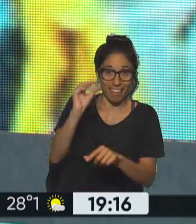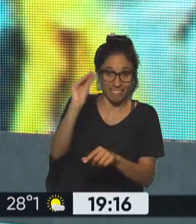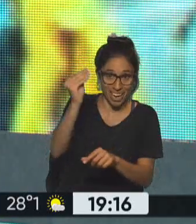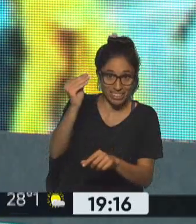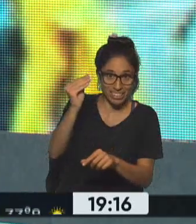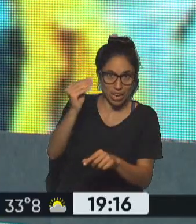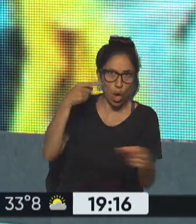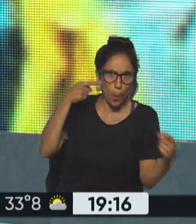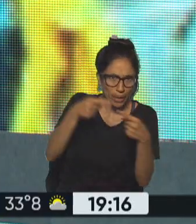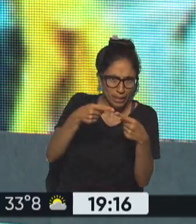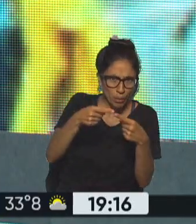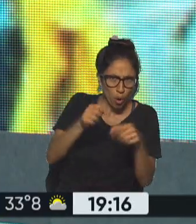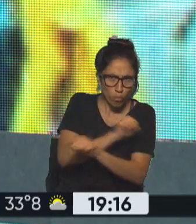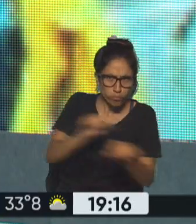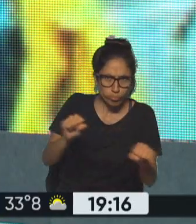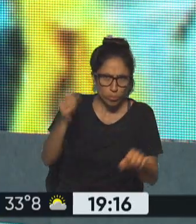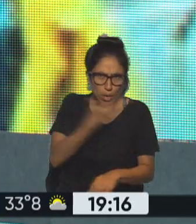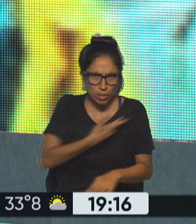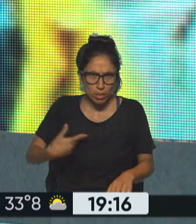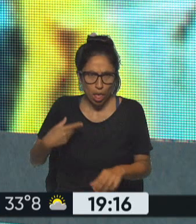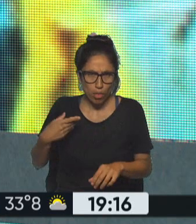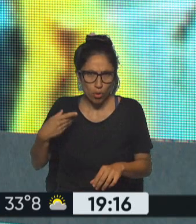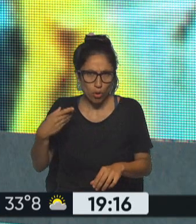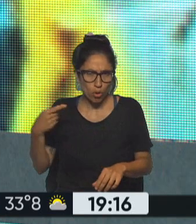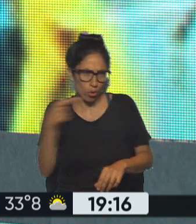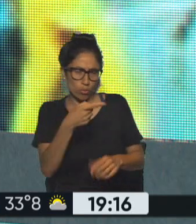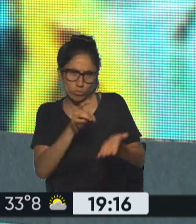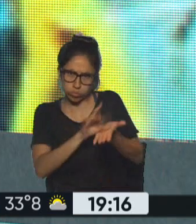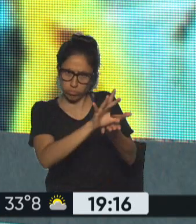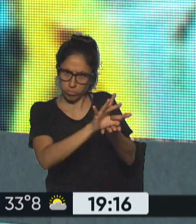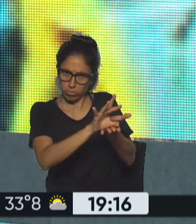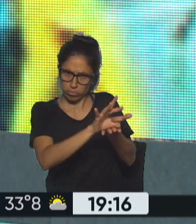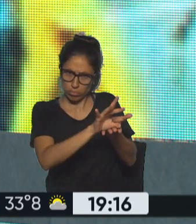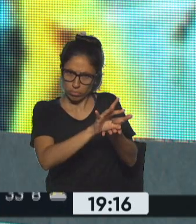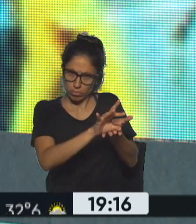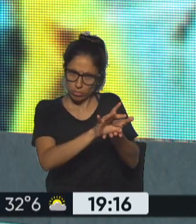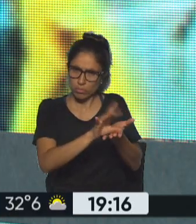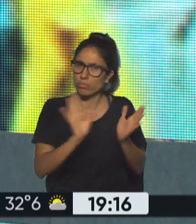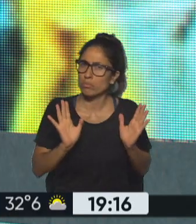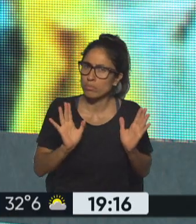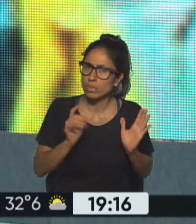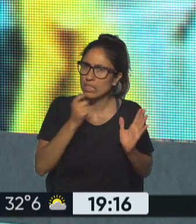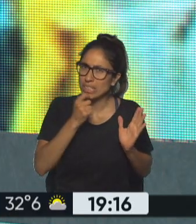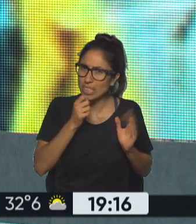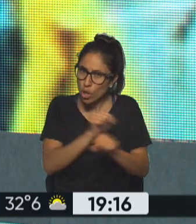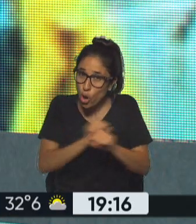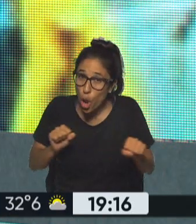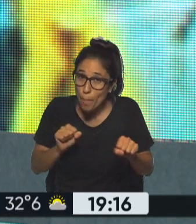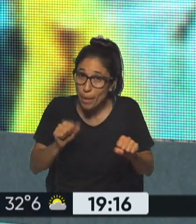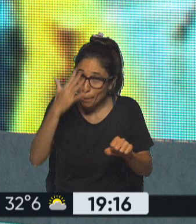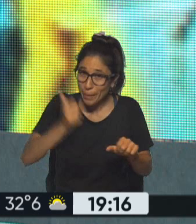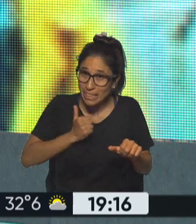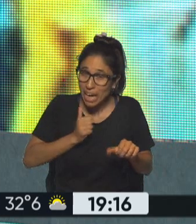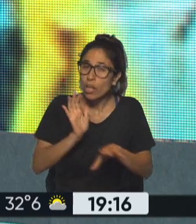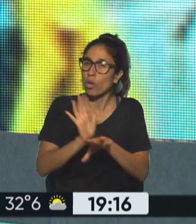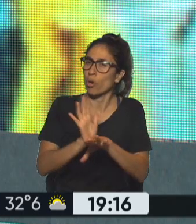si fue así, falló si fue así, falló pero la realidad que la idea era tomar como hicieron los edificios federales